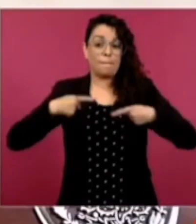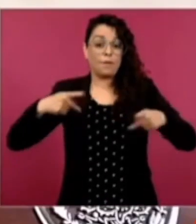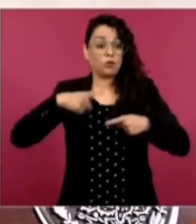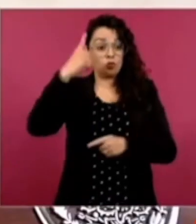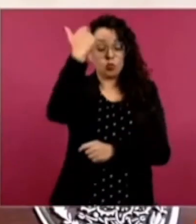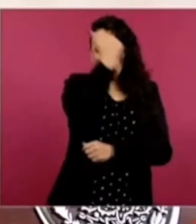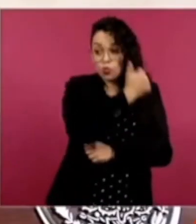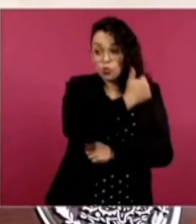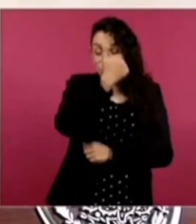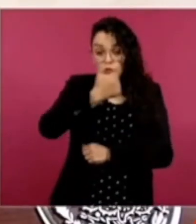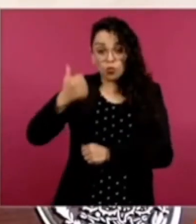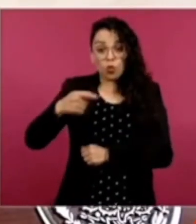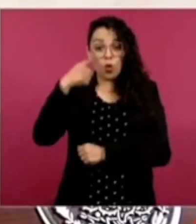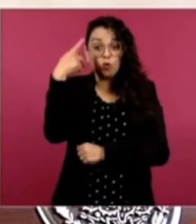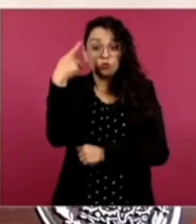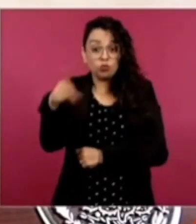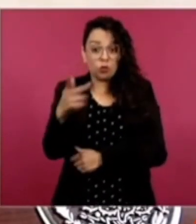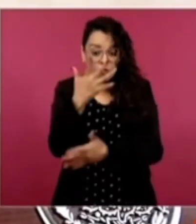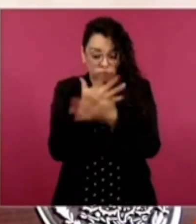actos.